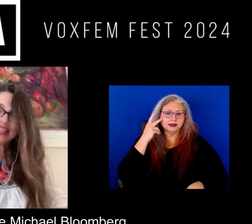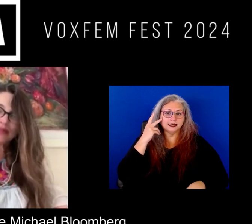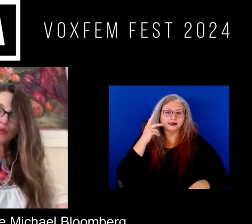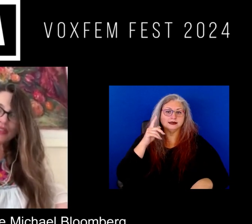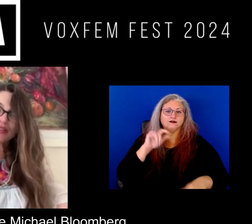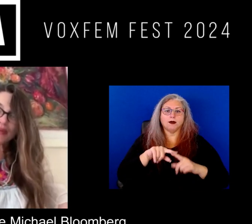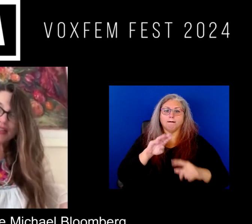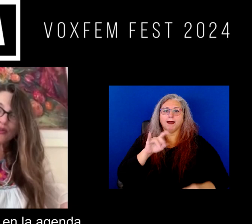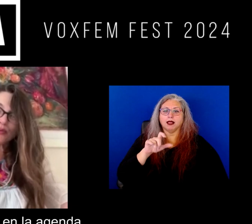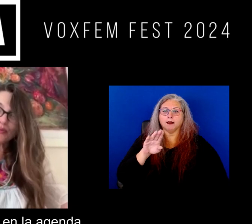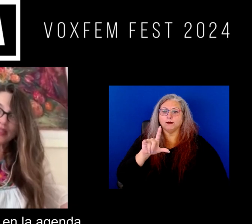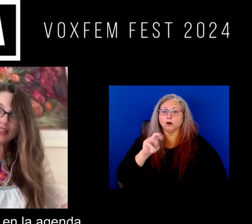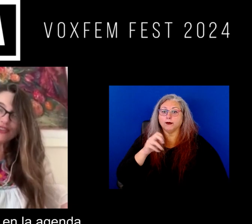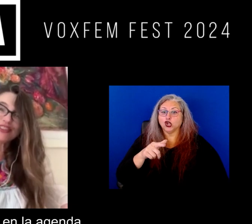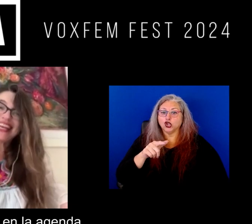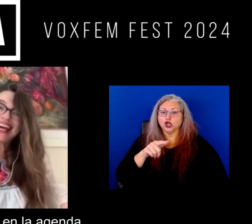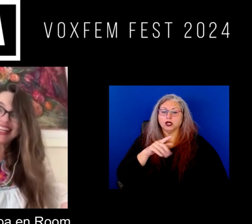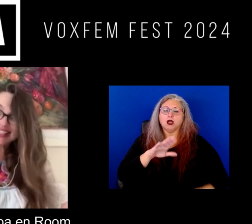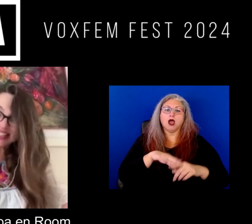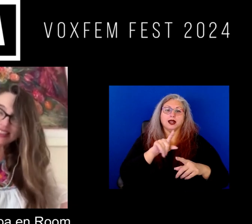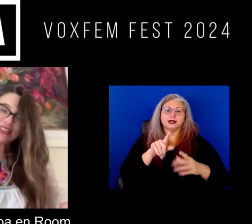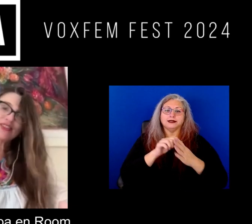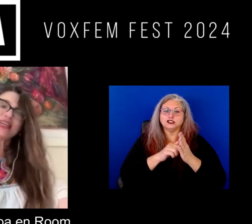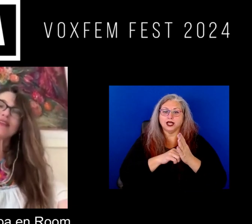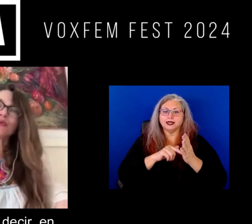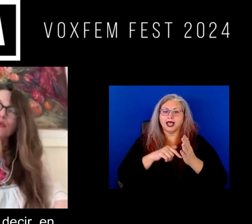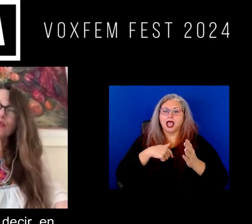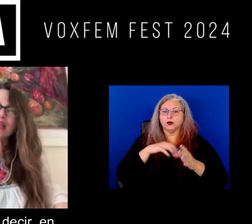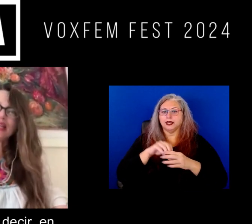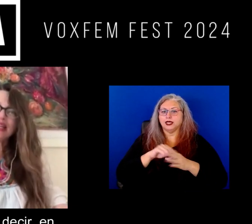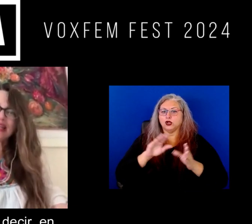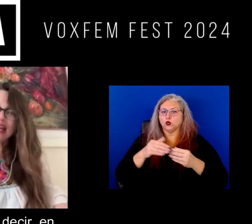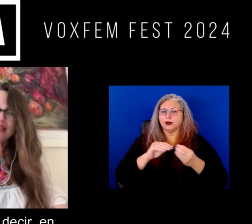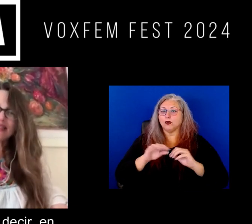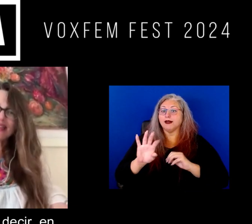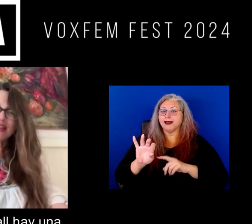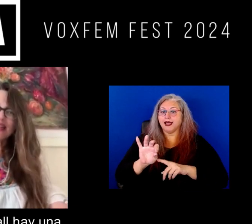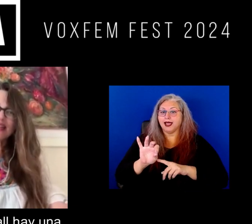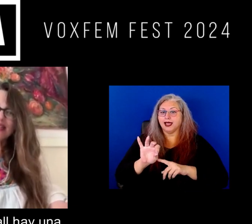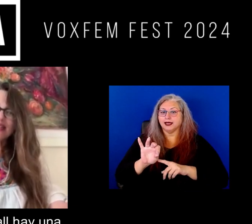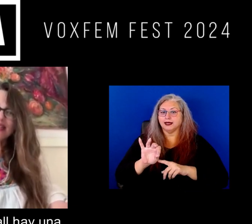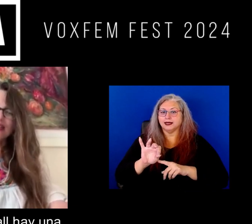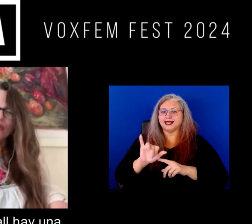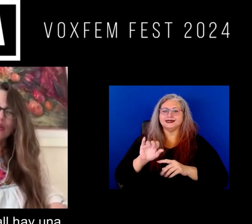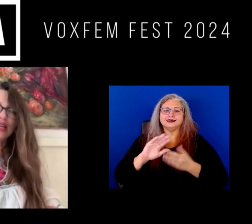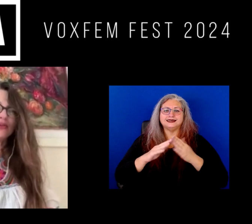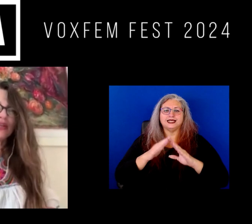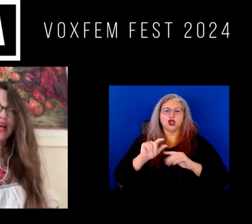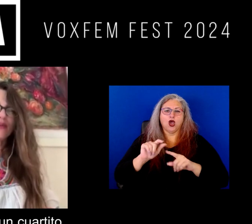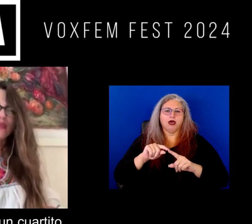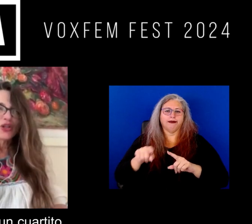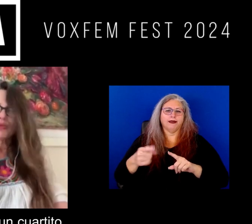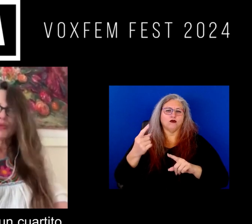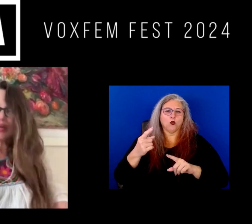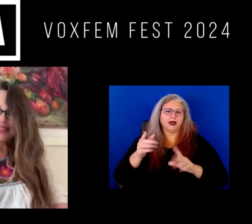de aquel momento de Michael Bloomberg entonces en la agenda yo estaba en Room 9 es decir en City Hall hay